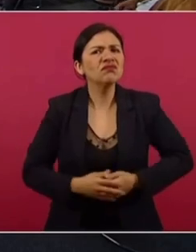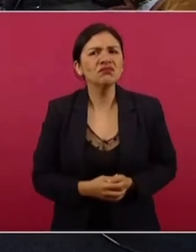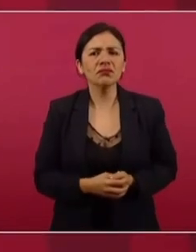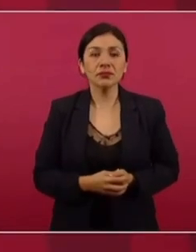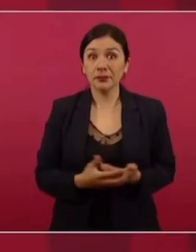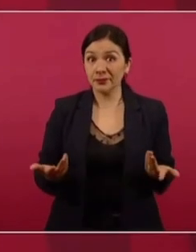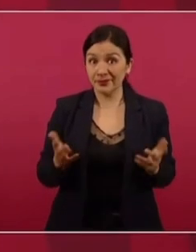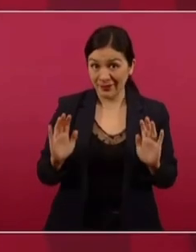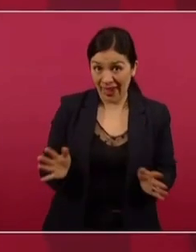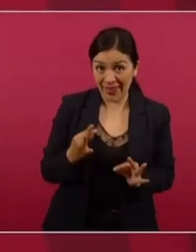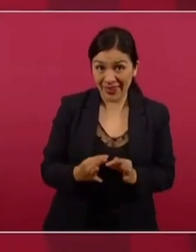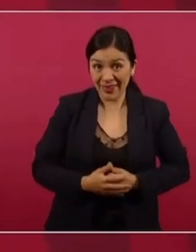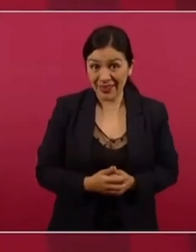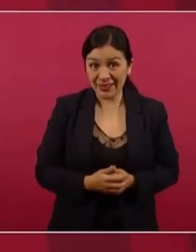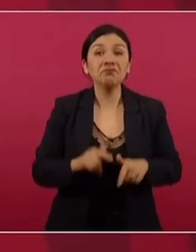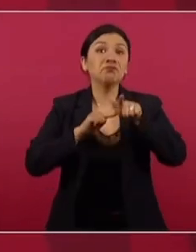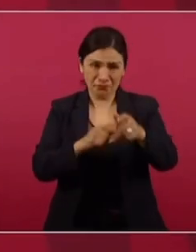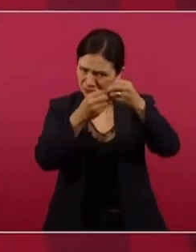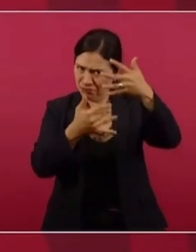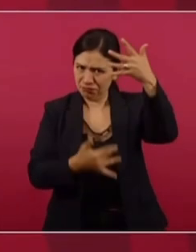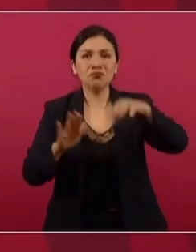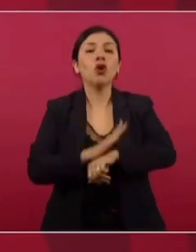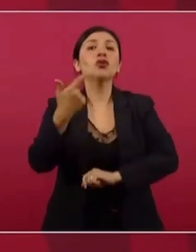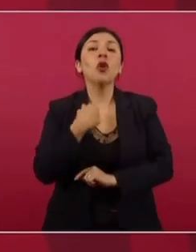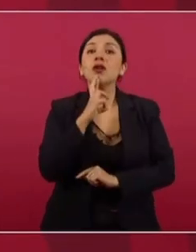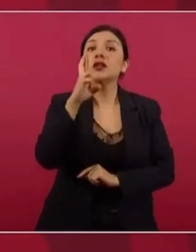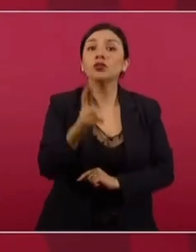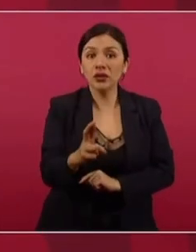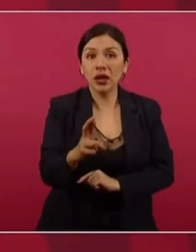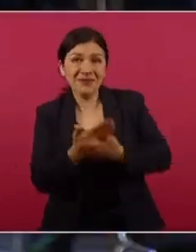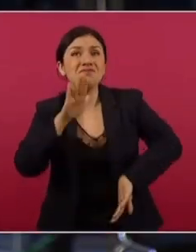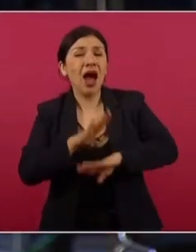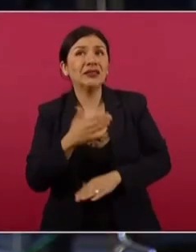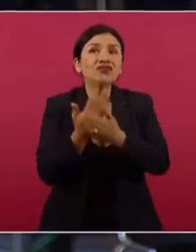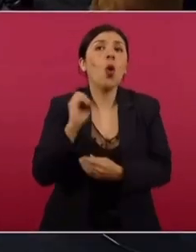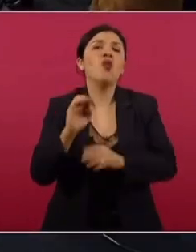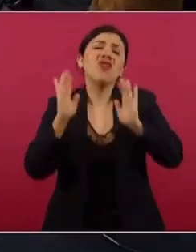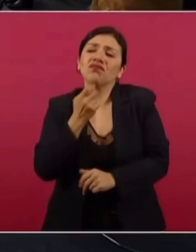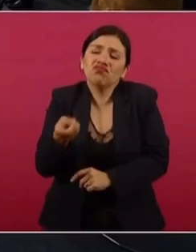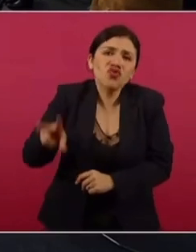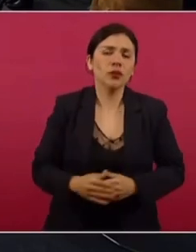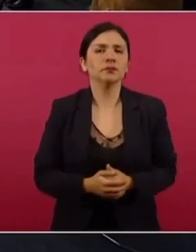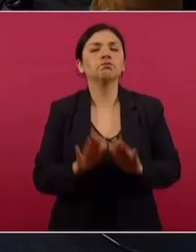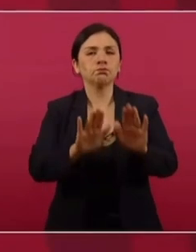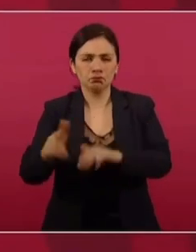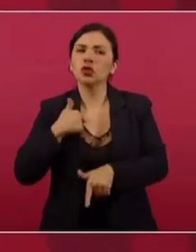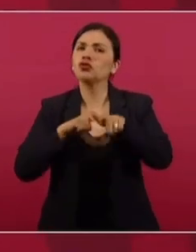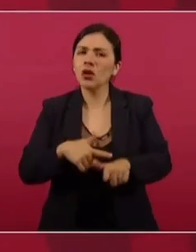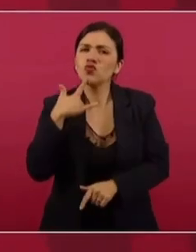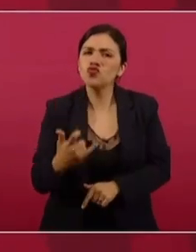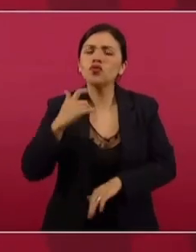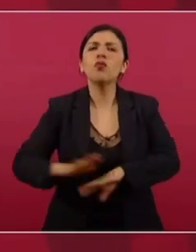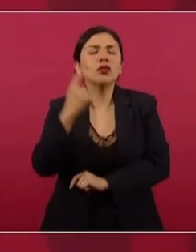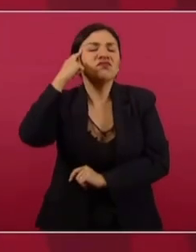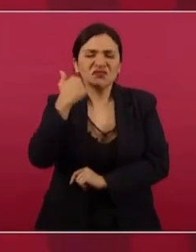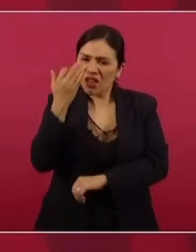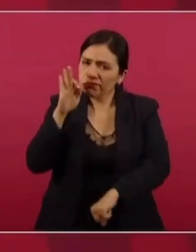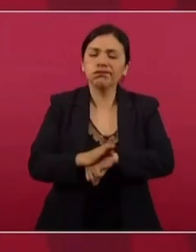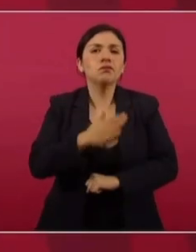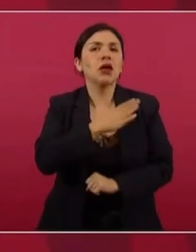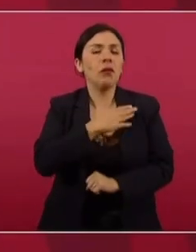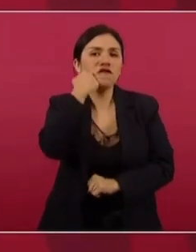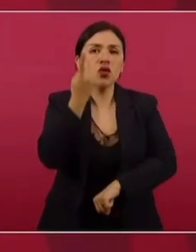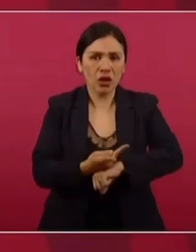Morelos. ¿Ya? Síguele, porque te voy a contestar y ya me tengo que ir. Bueno, nosotros vamos a seguir luchando por compichón, por principio.